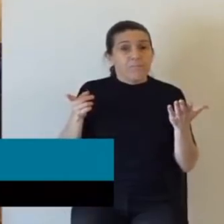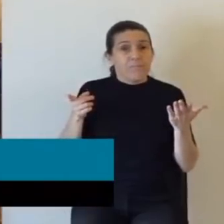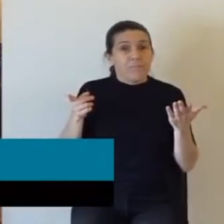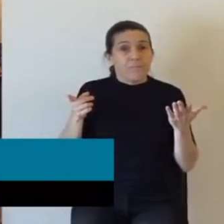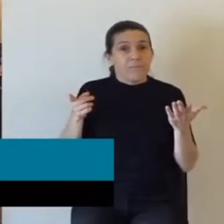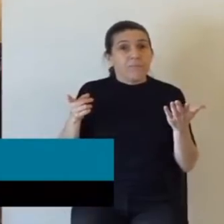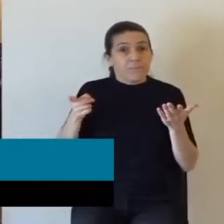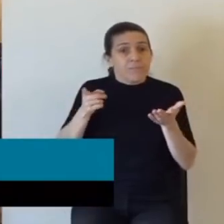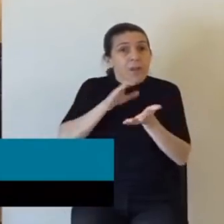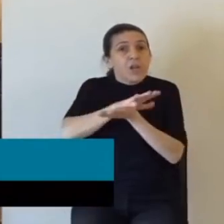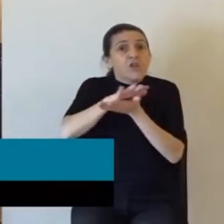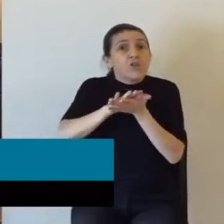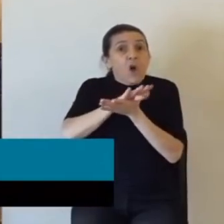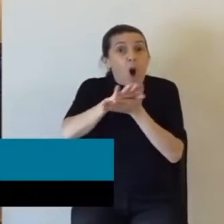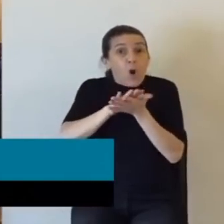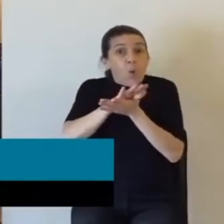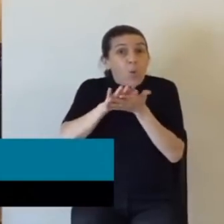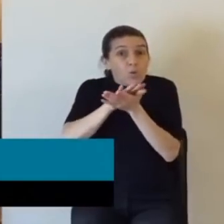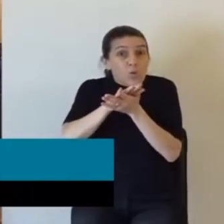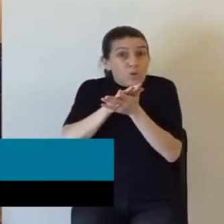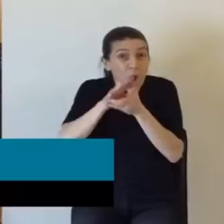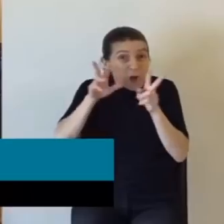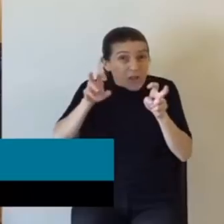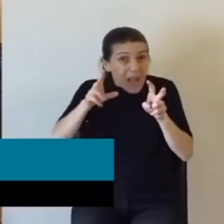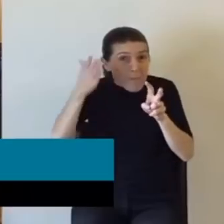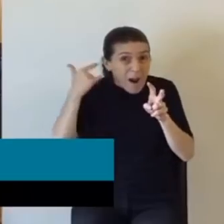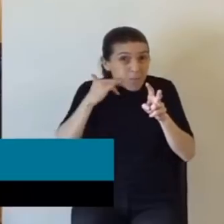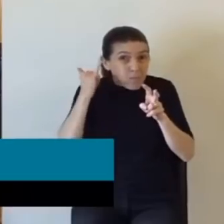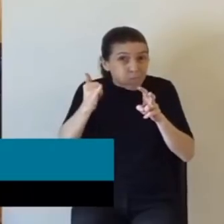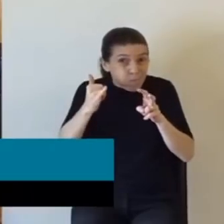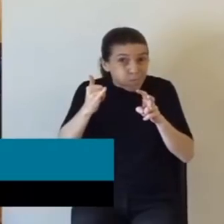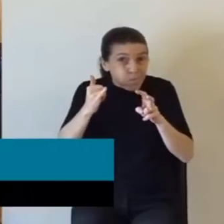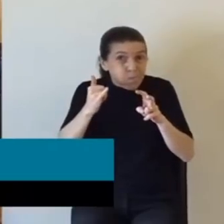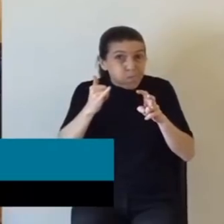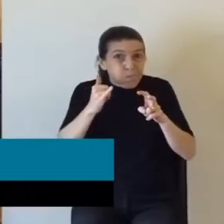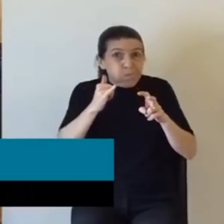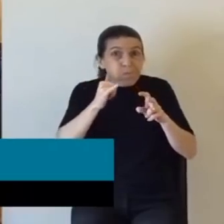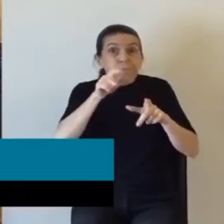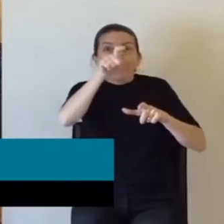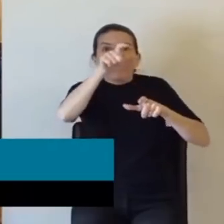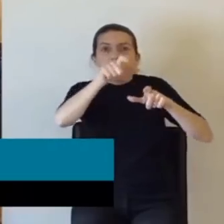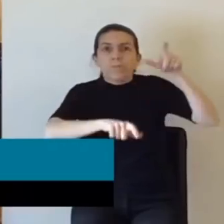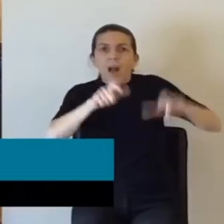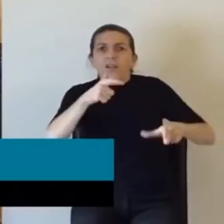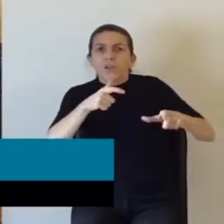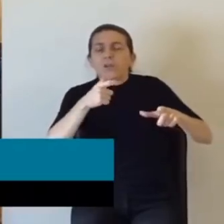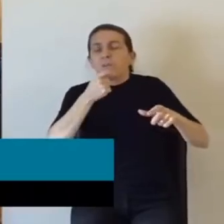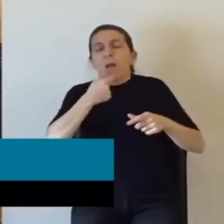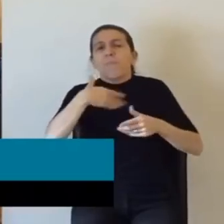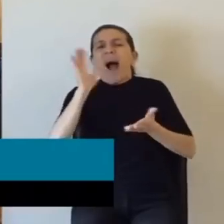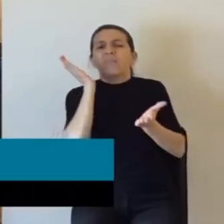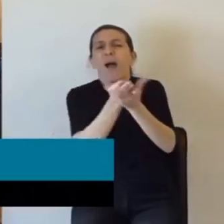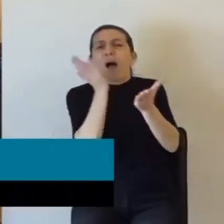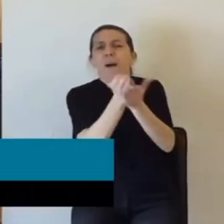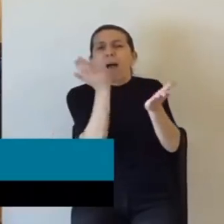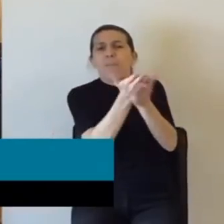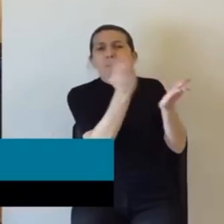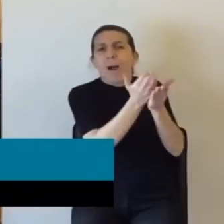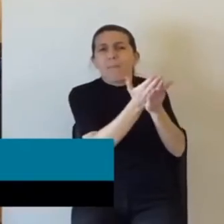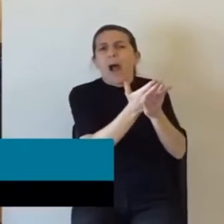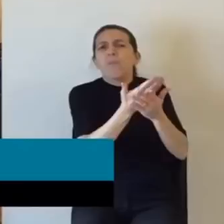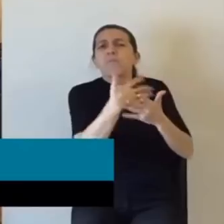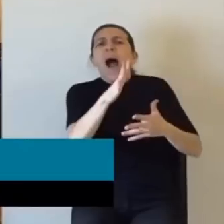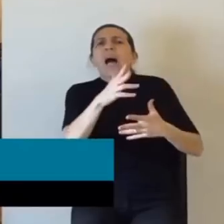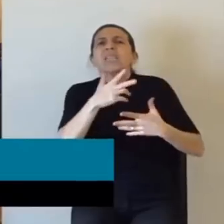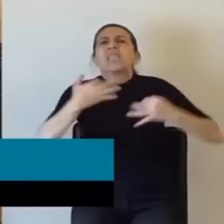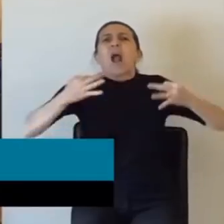Esa solución punitiva, que con más penas habrá mayor seguridad, es una coartada. Nunca,